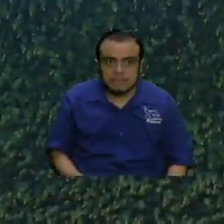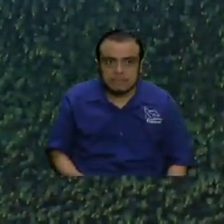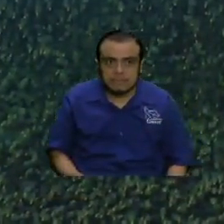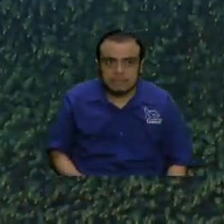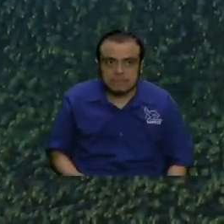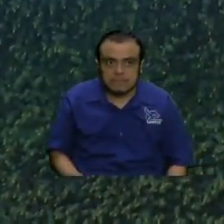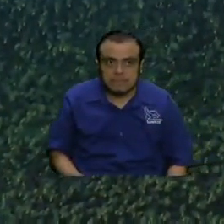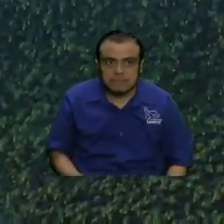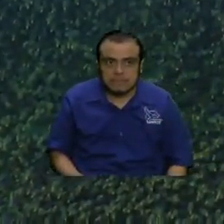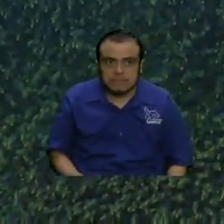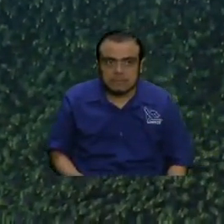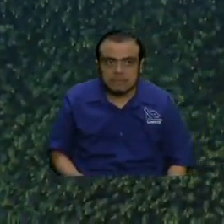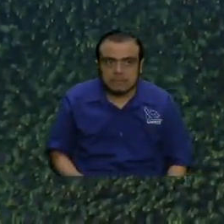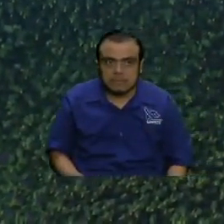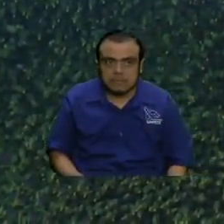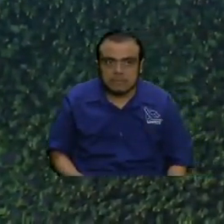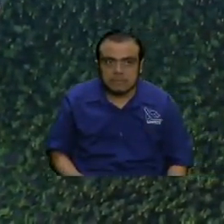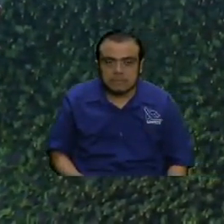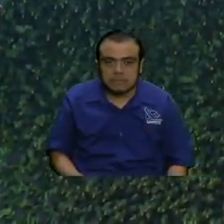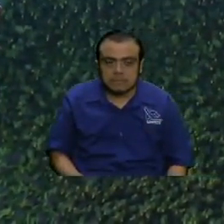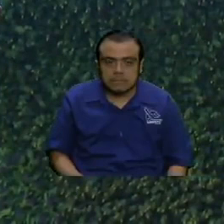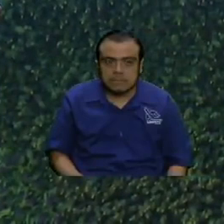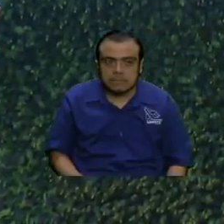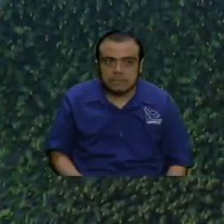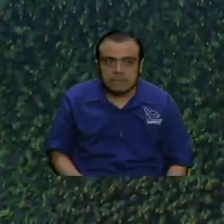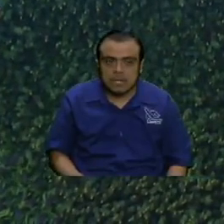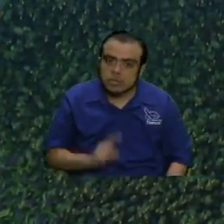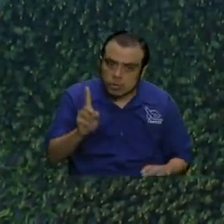no creo que nadie se ofenda porque aquí todos los que estamos